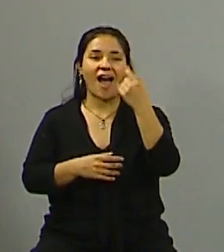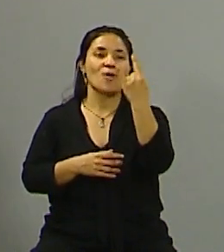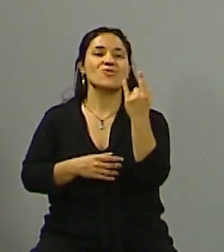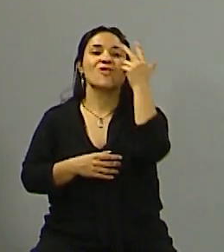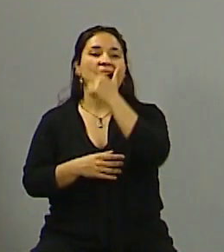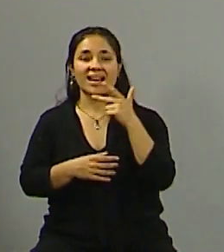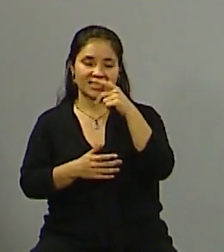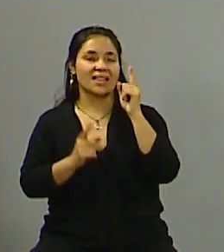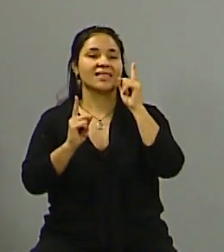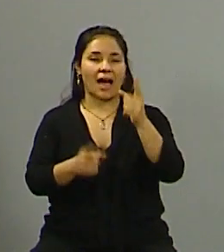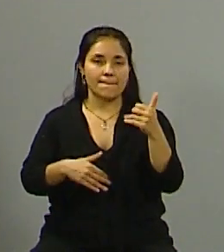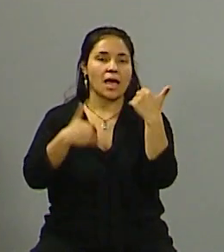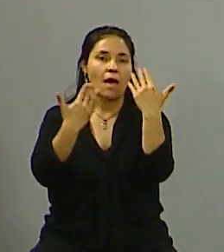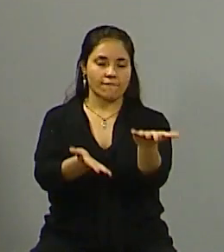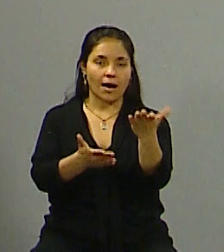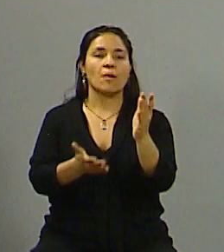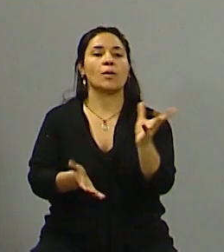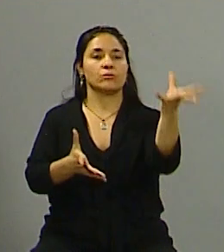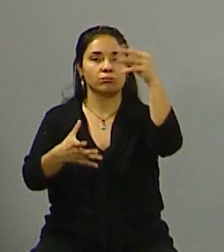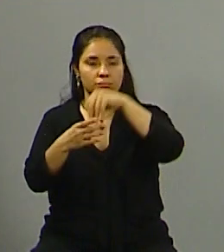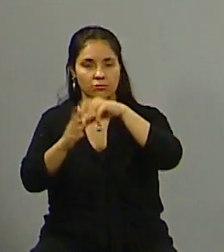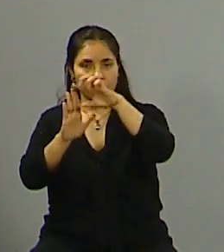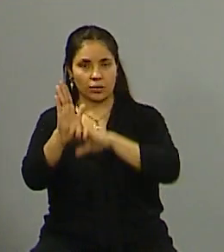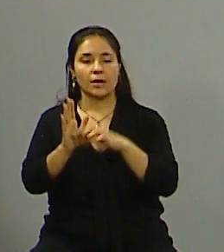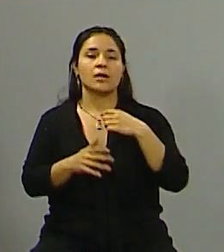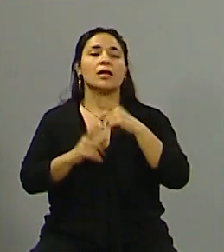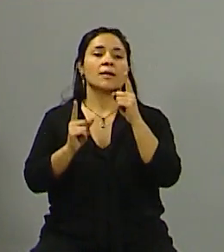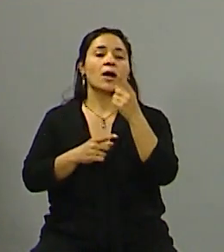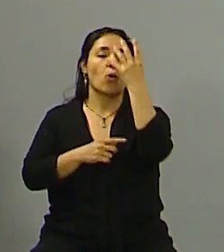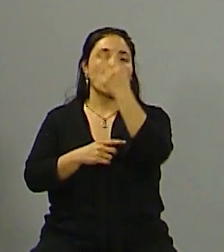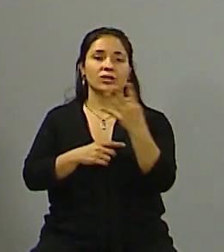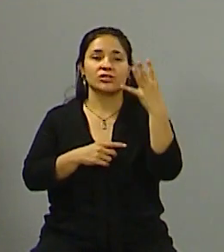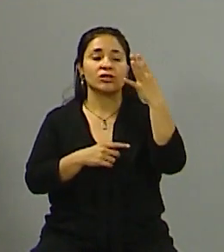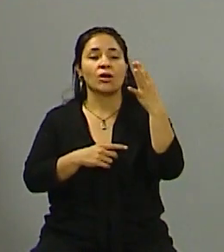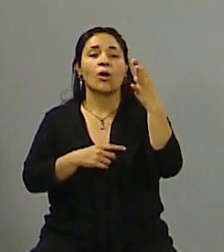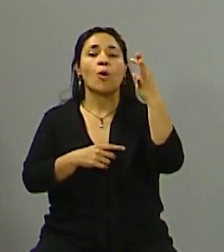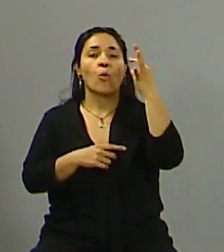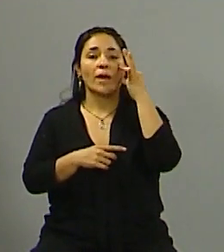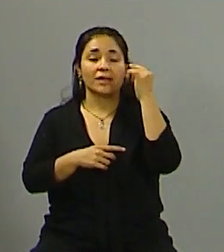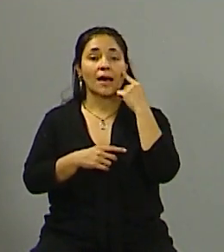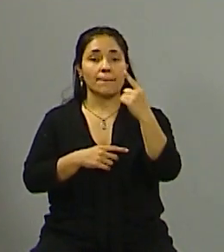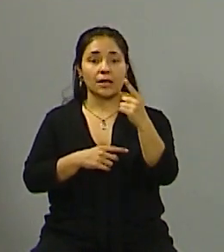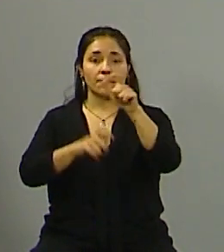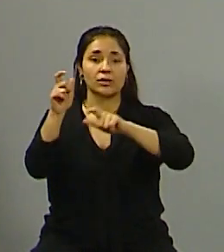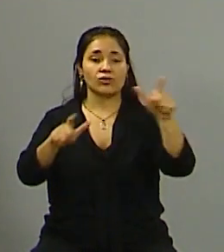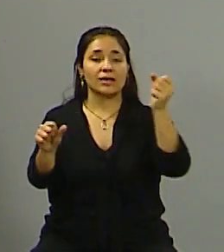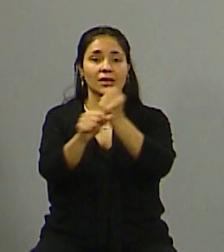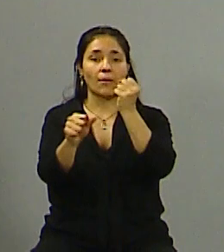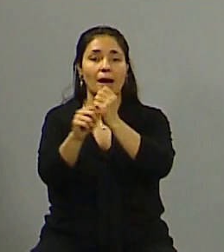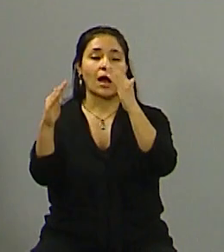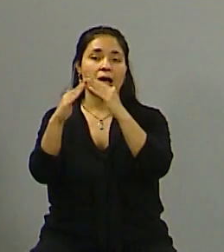programa asimismo las 440 mil trabajadoras y trabajadores de casas particulares